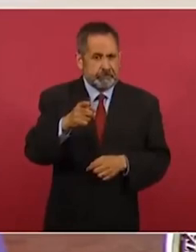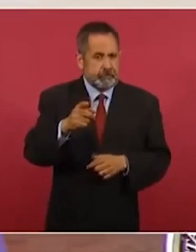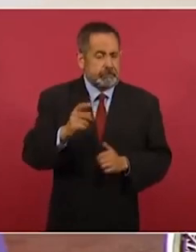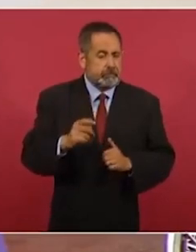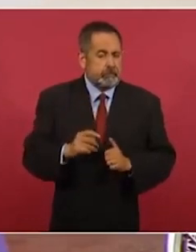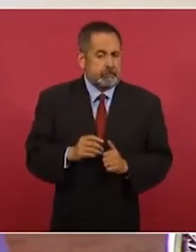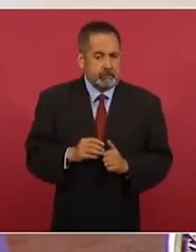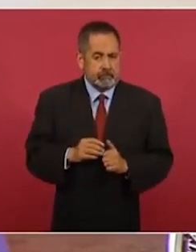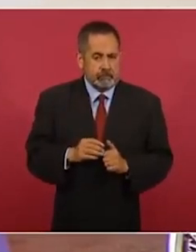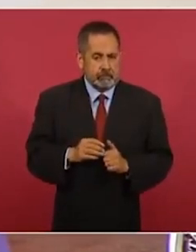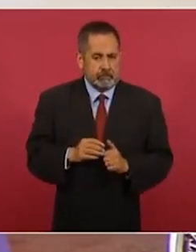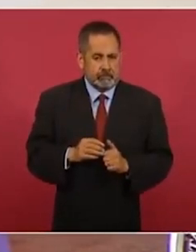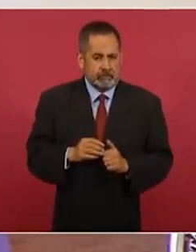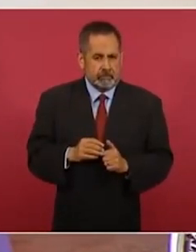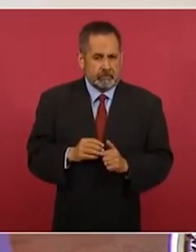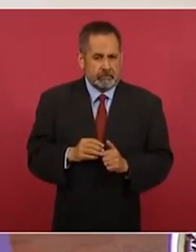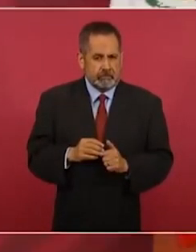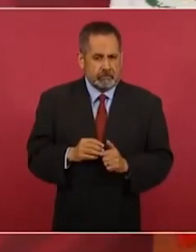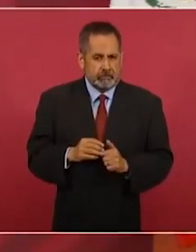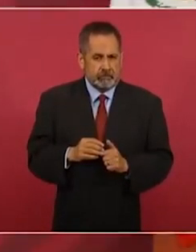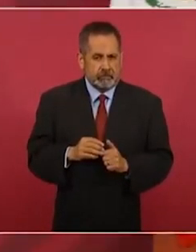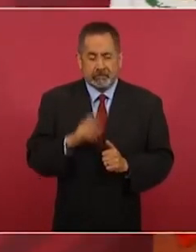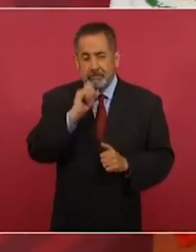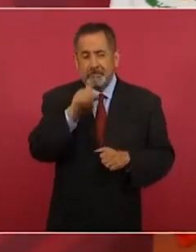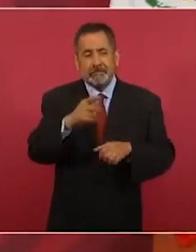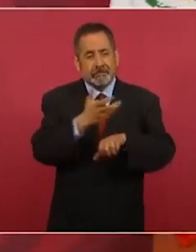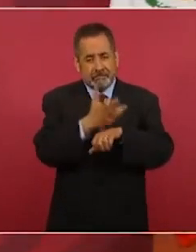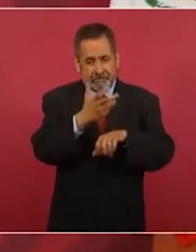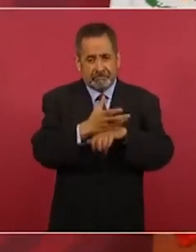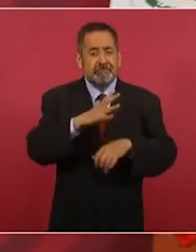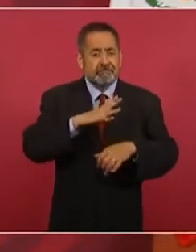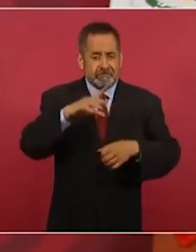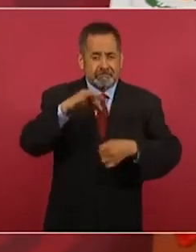hay elecciones en Estados Unidos